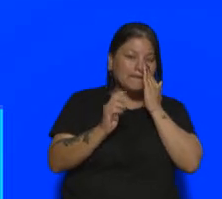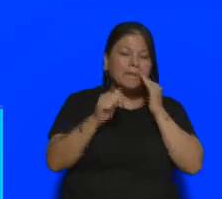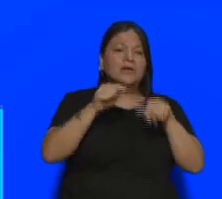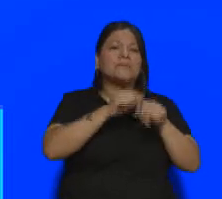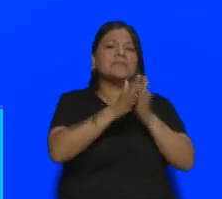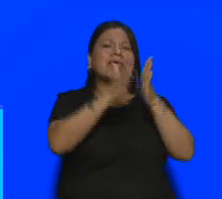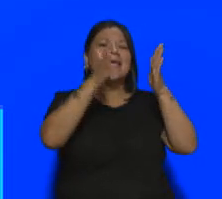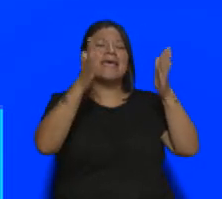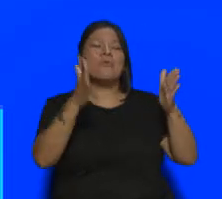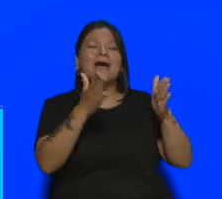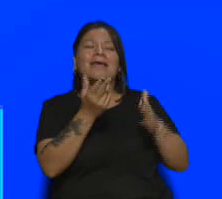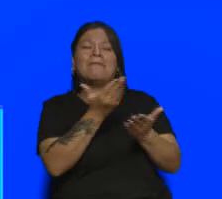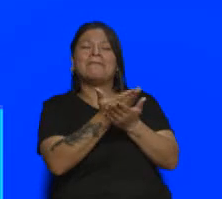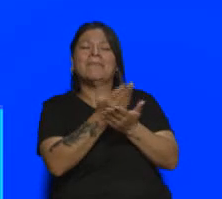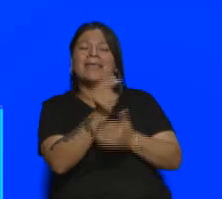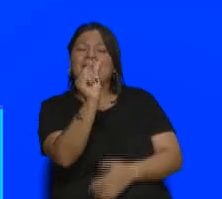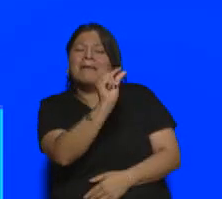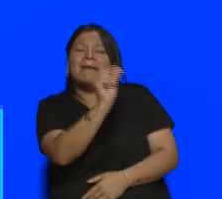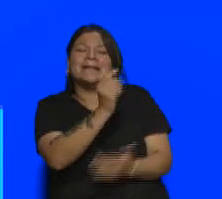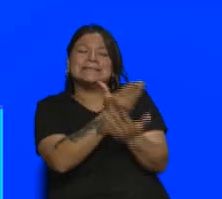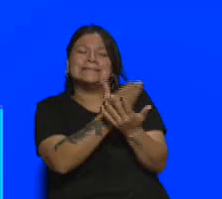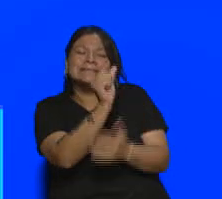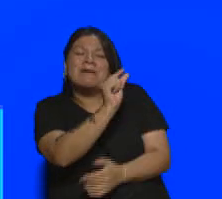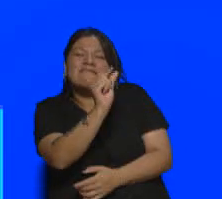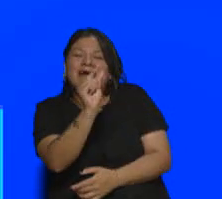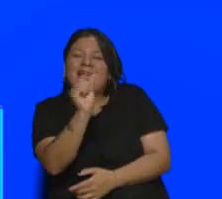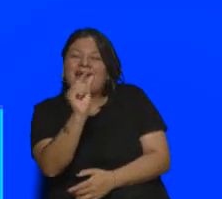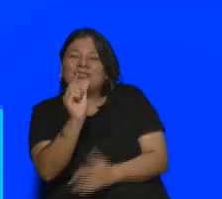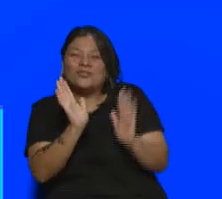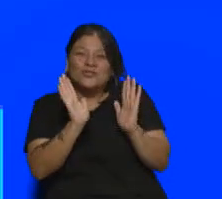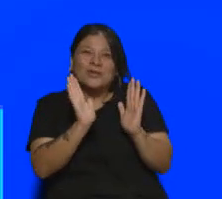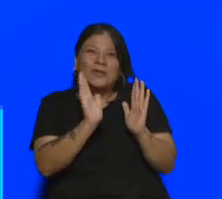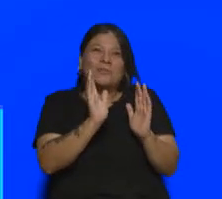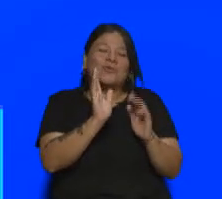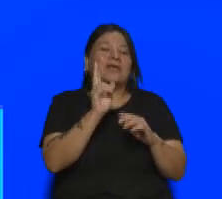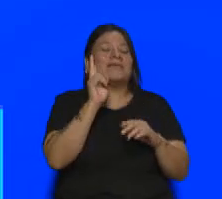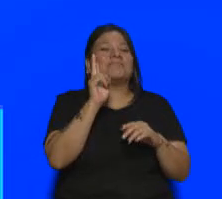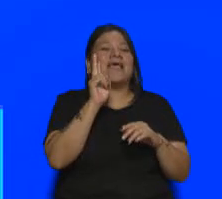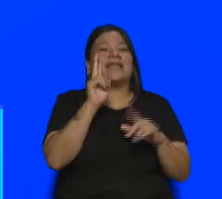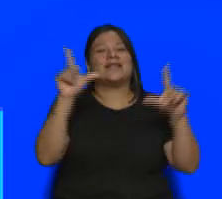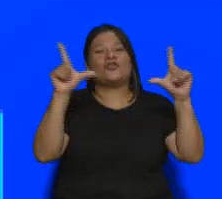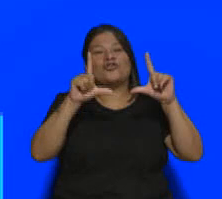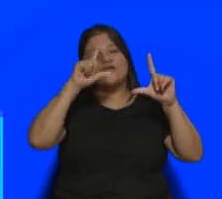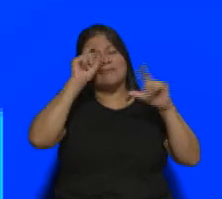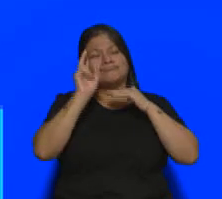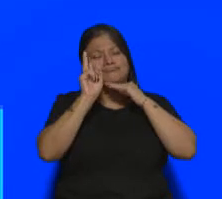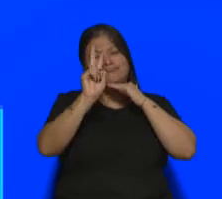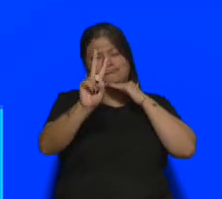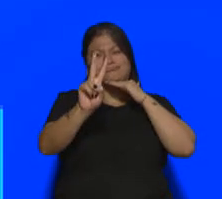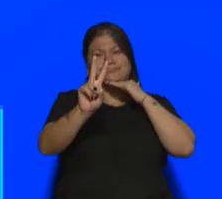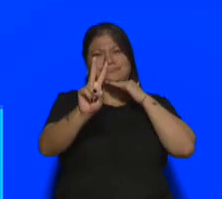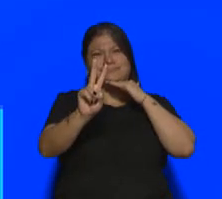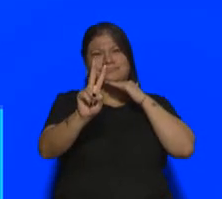la época del regateo en la costa argentina. Leemos crónicas de enviados especiales de medios nacionales en donde se señala que